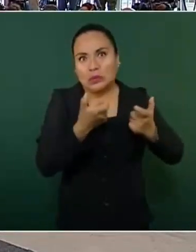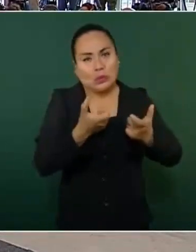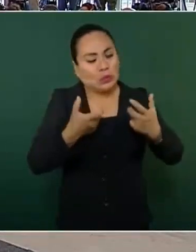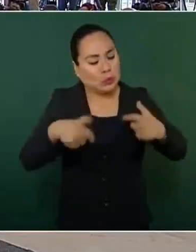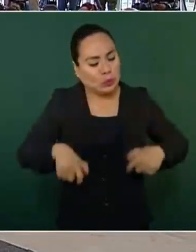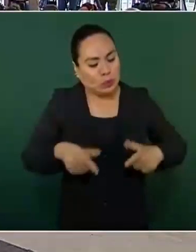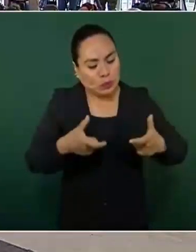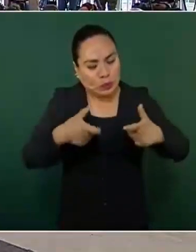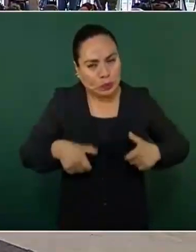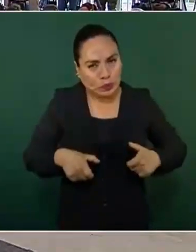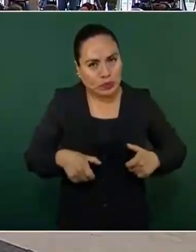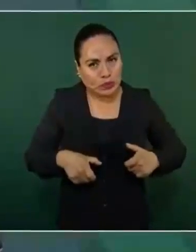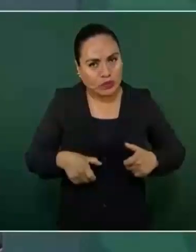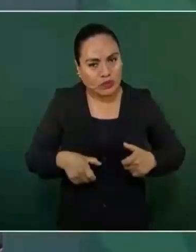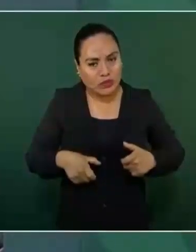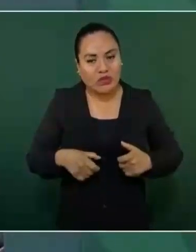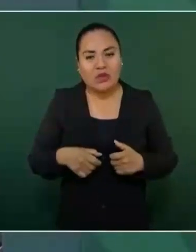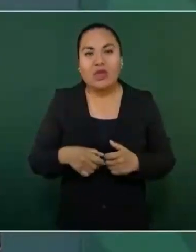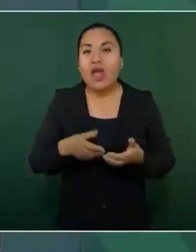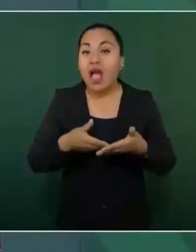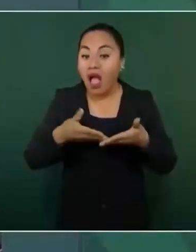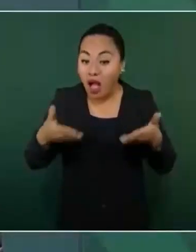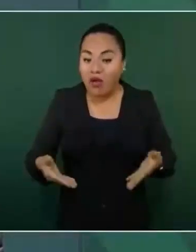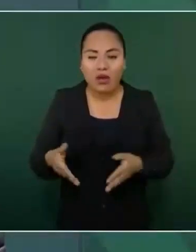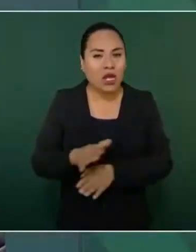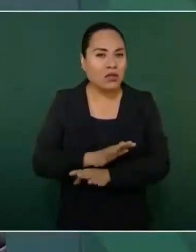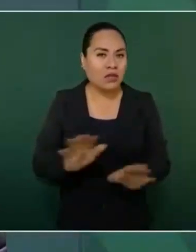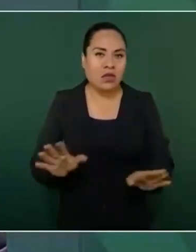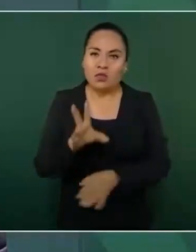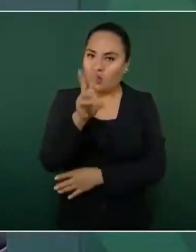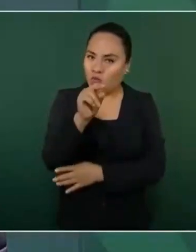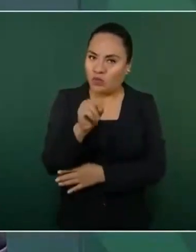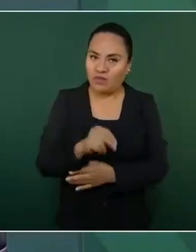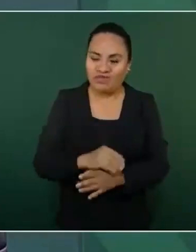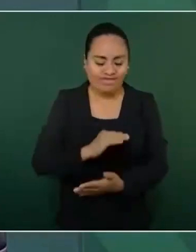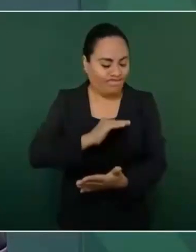Pero tampoco abajo, que es donde menos hay.